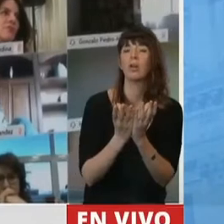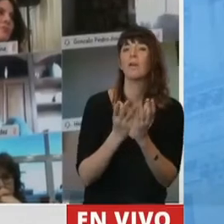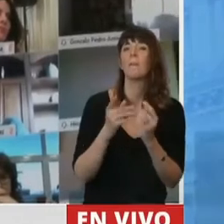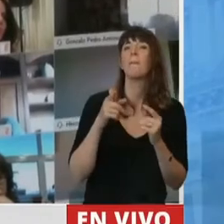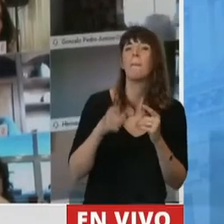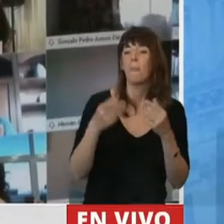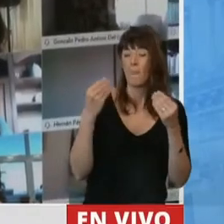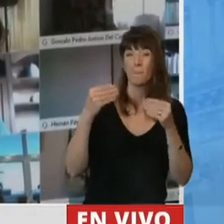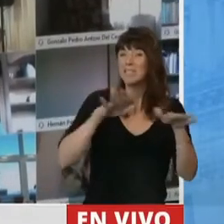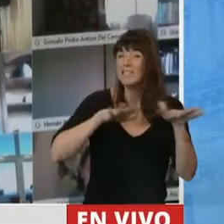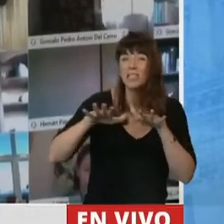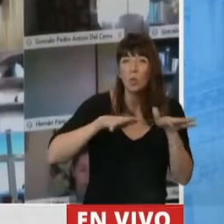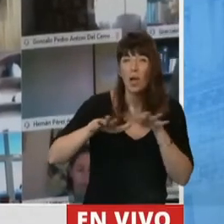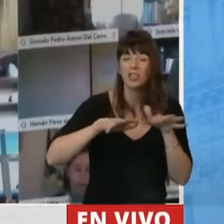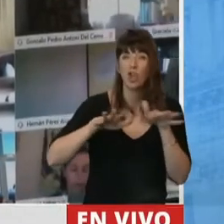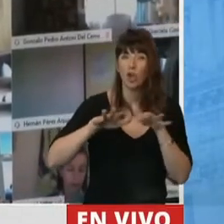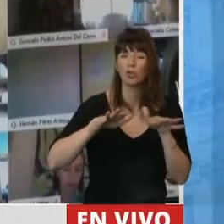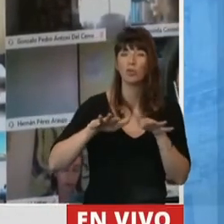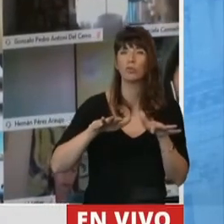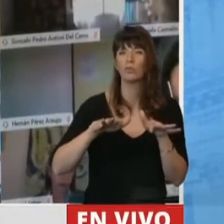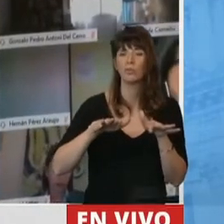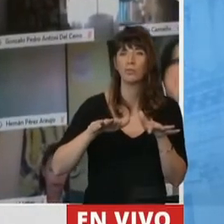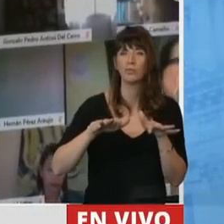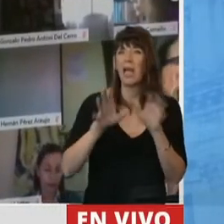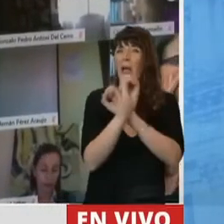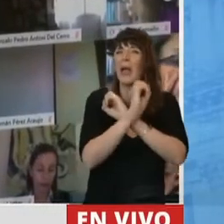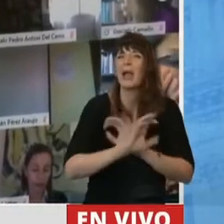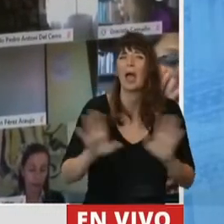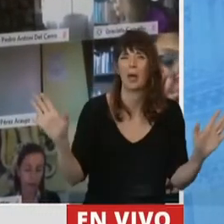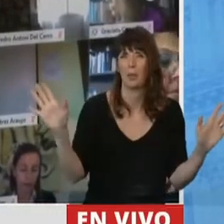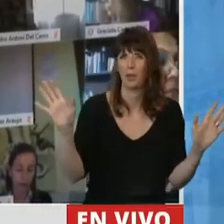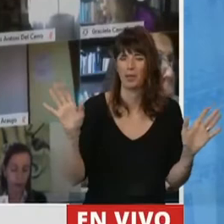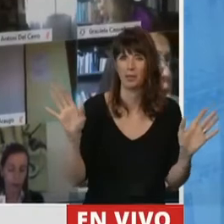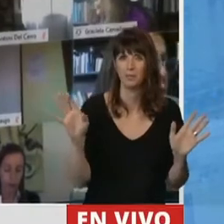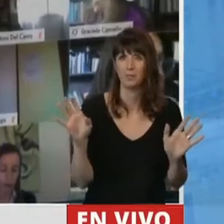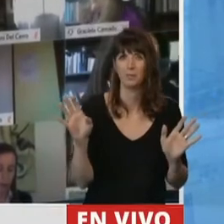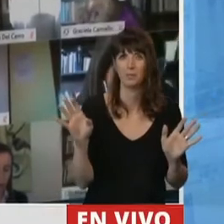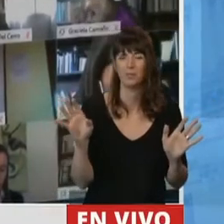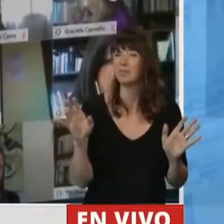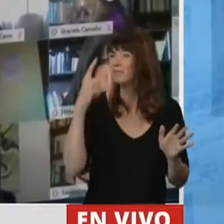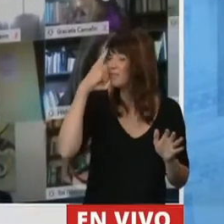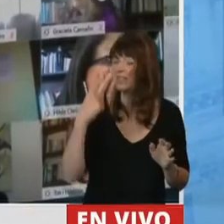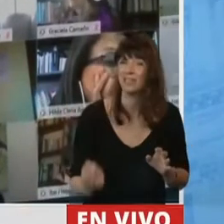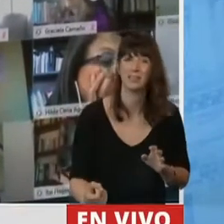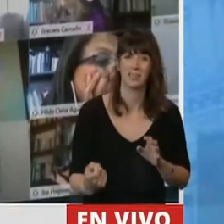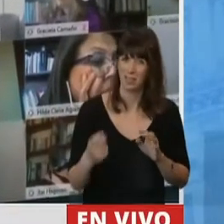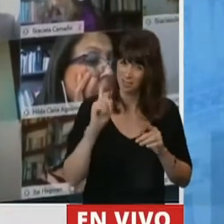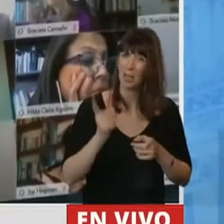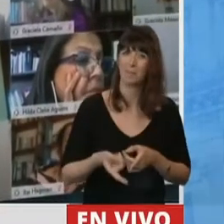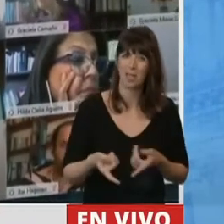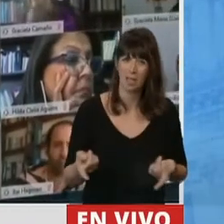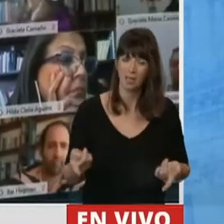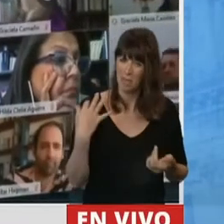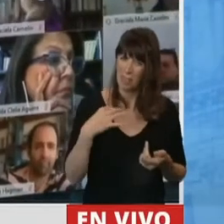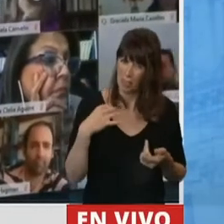particular está atravesando una situación de una gravedad, de una tristeza en algún punto, porque también